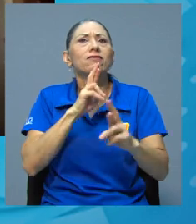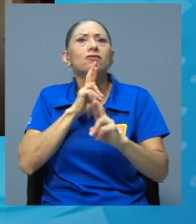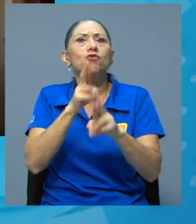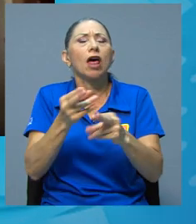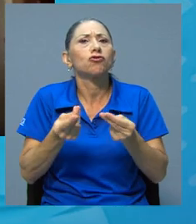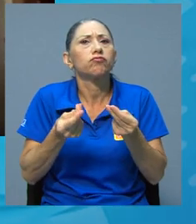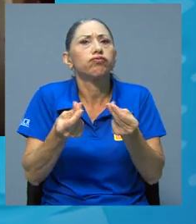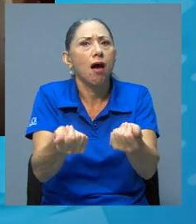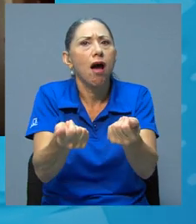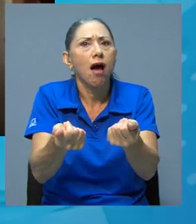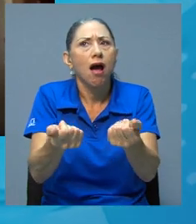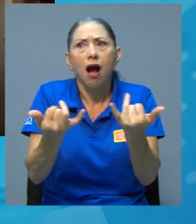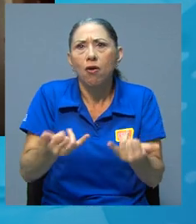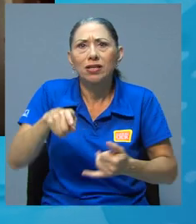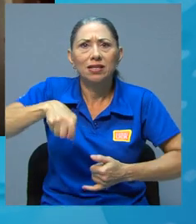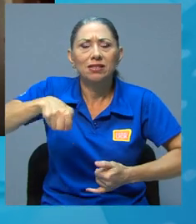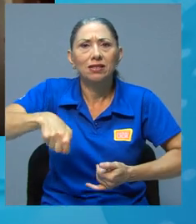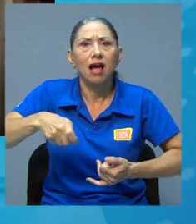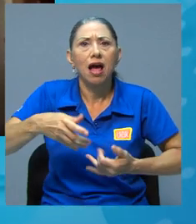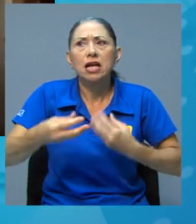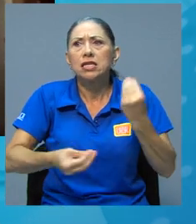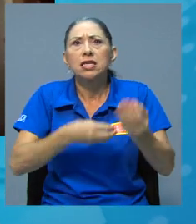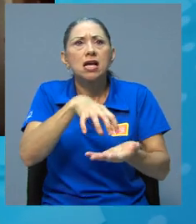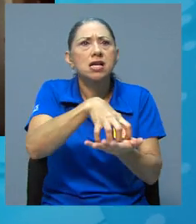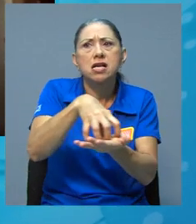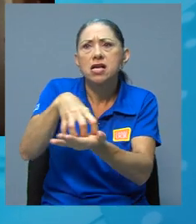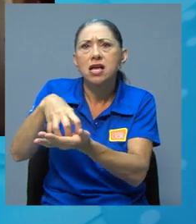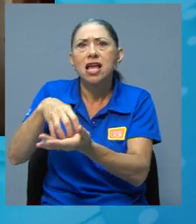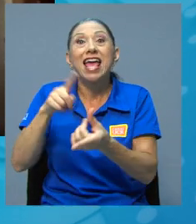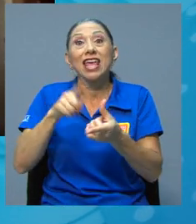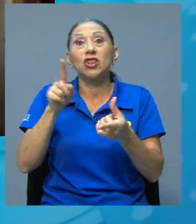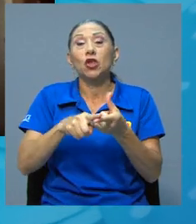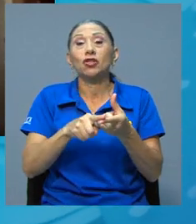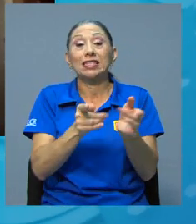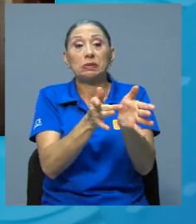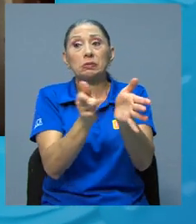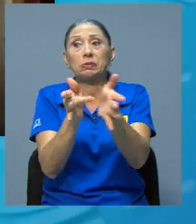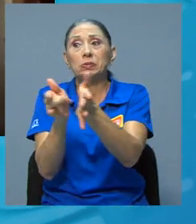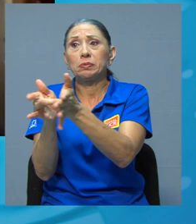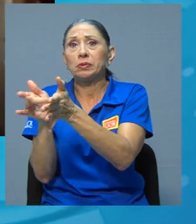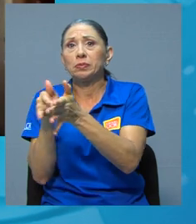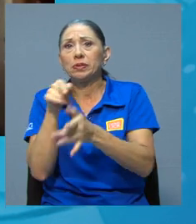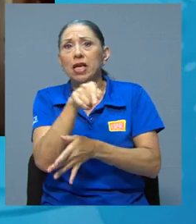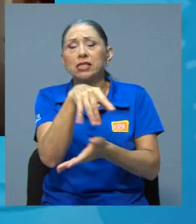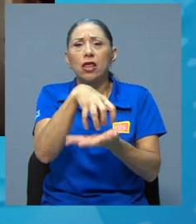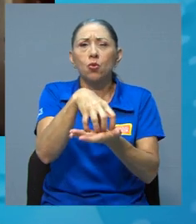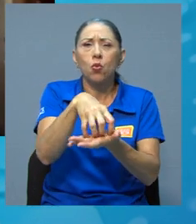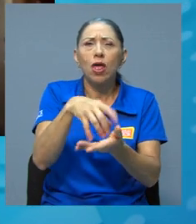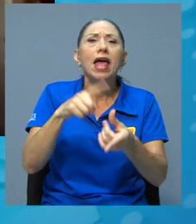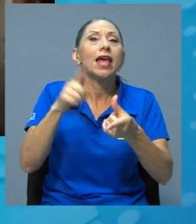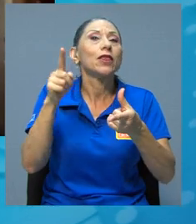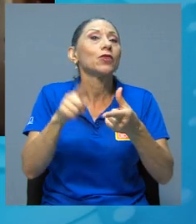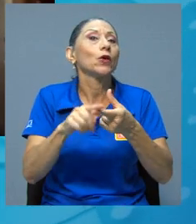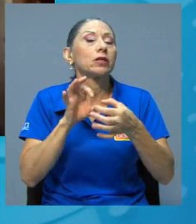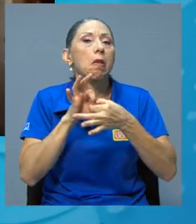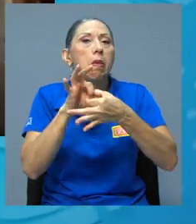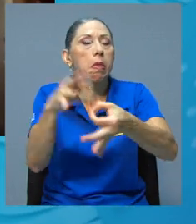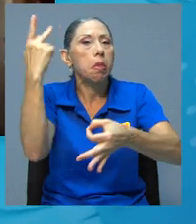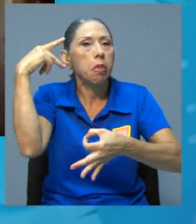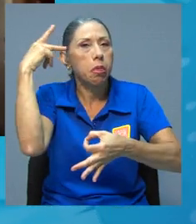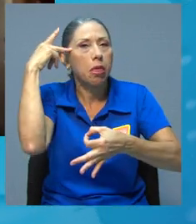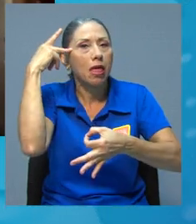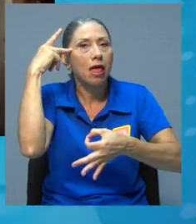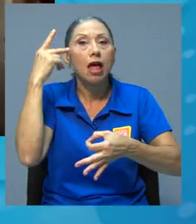que la sociedad demanda en este momento de incertidumbre y politiza, capitaliza esa incertidumbre y empieza a crear toda una serie de